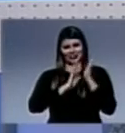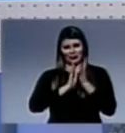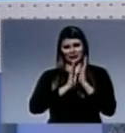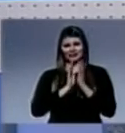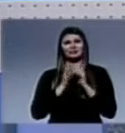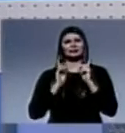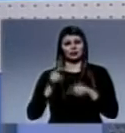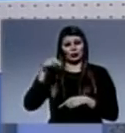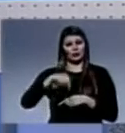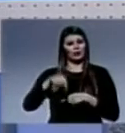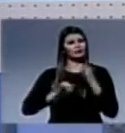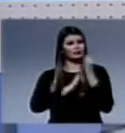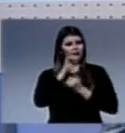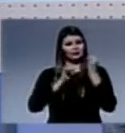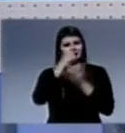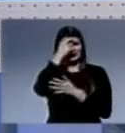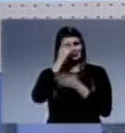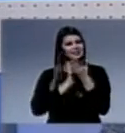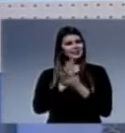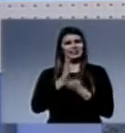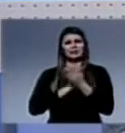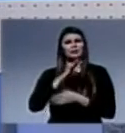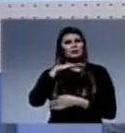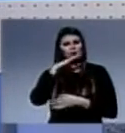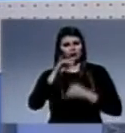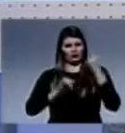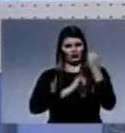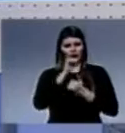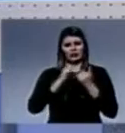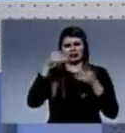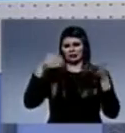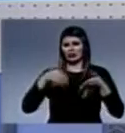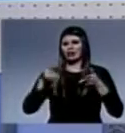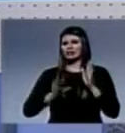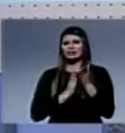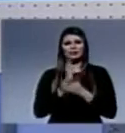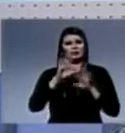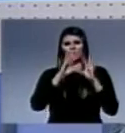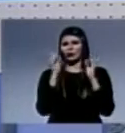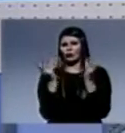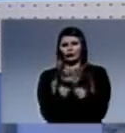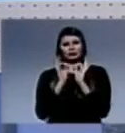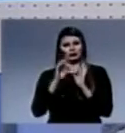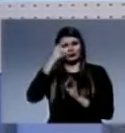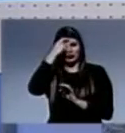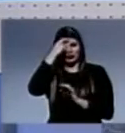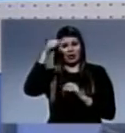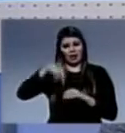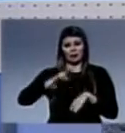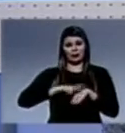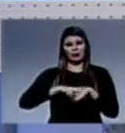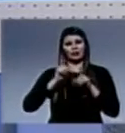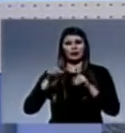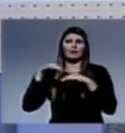Salinas. Hoy en Noticiero Cristiano, como siempre, tenemos mucha información actualizada del mundo cristiano para compartir contigo, tanto nacional